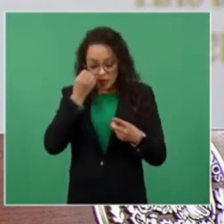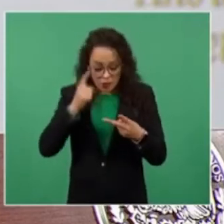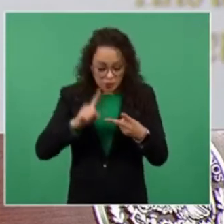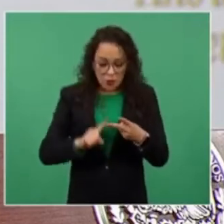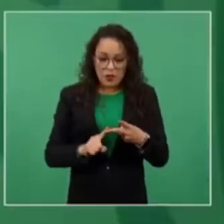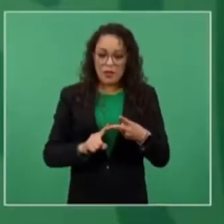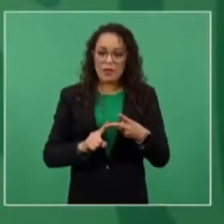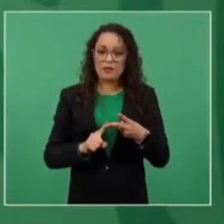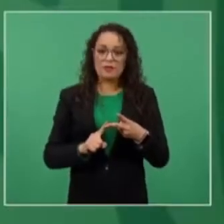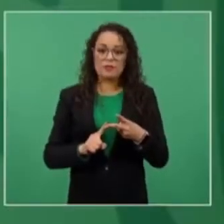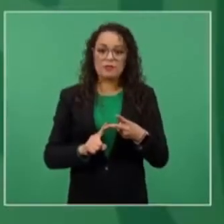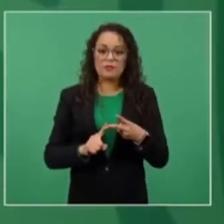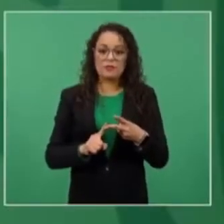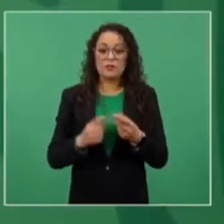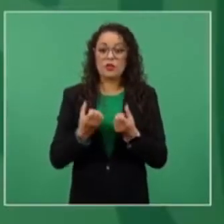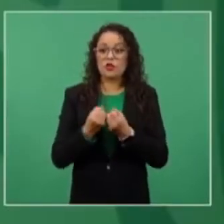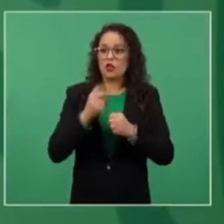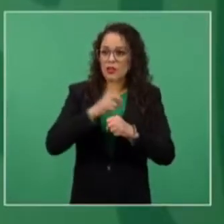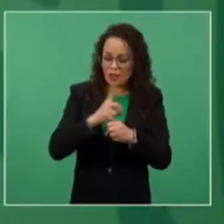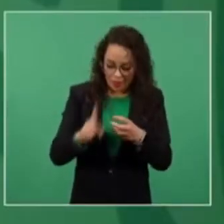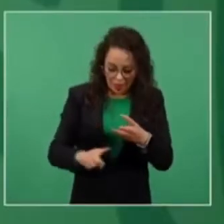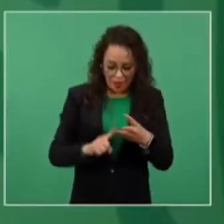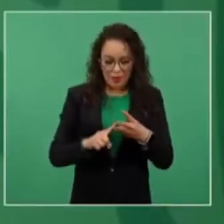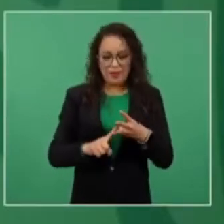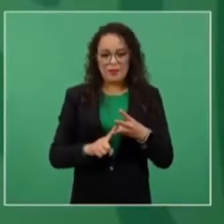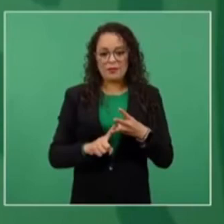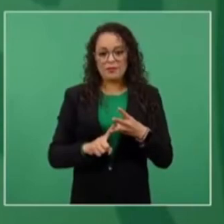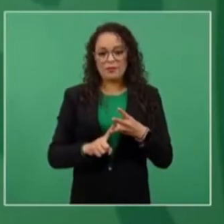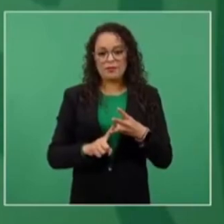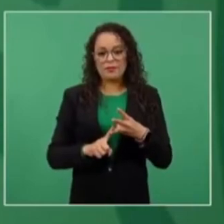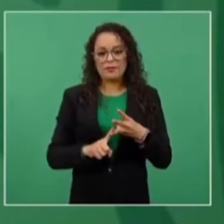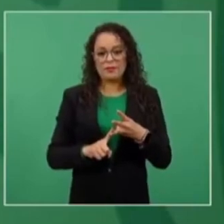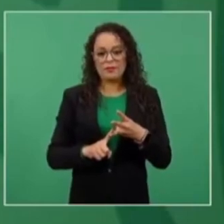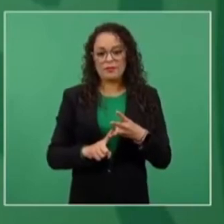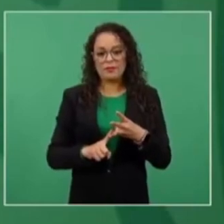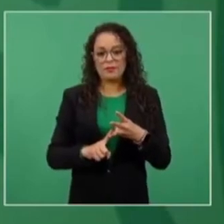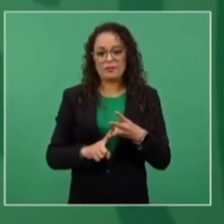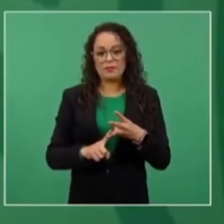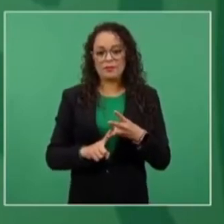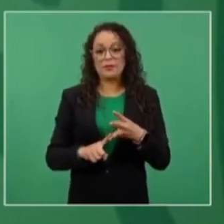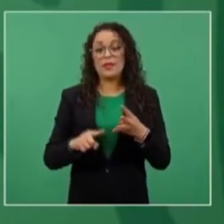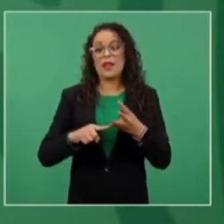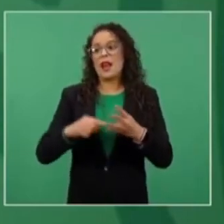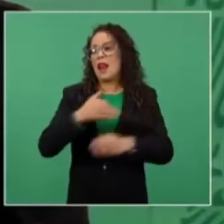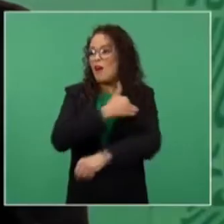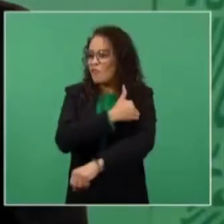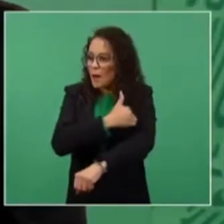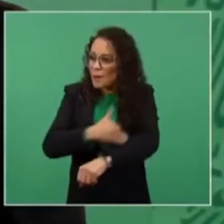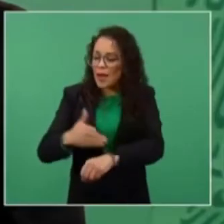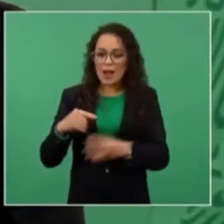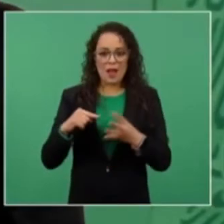democracia en la sociedad democracia en la familia